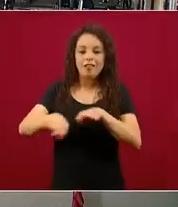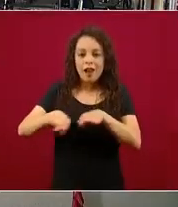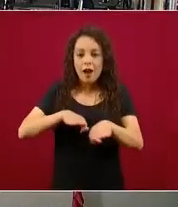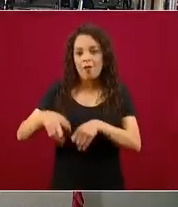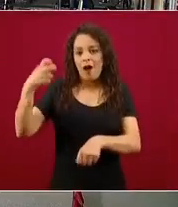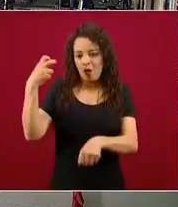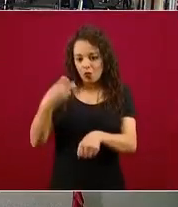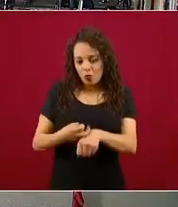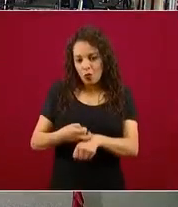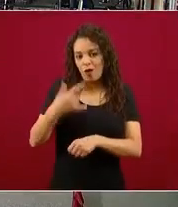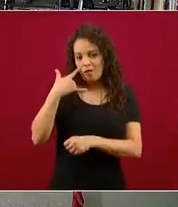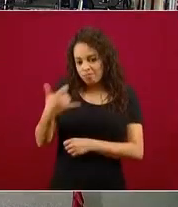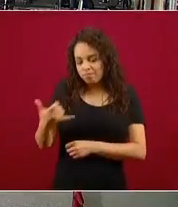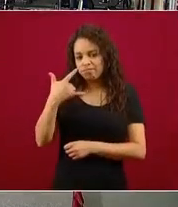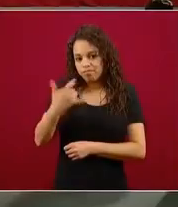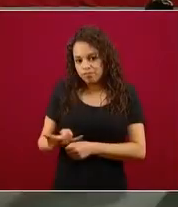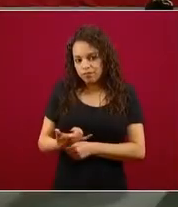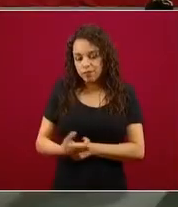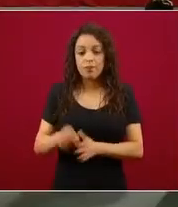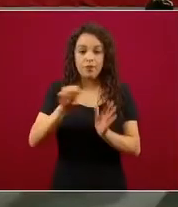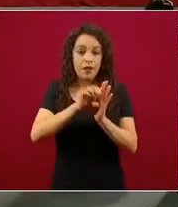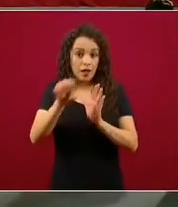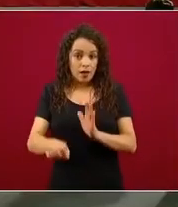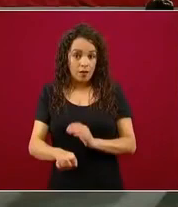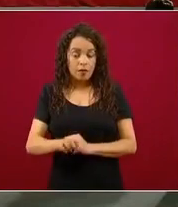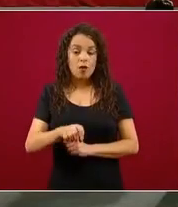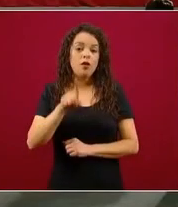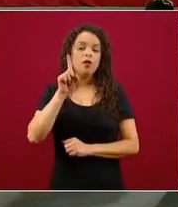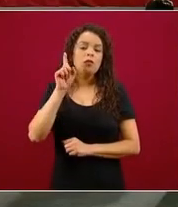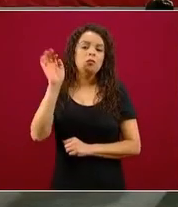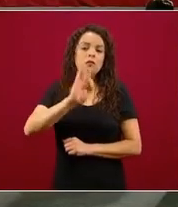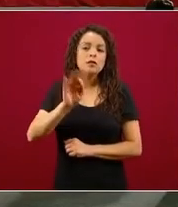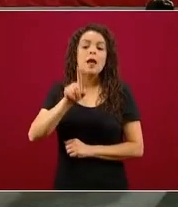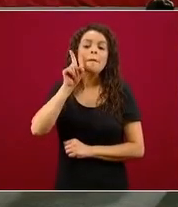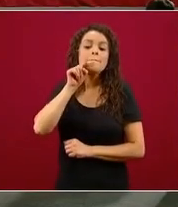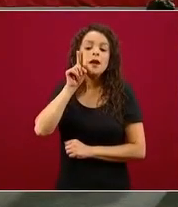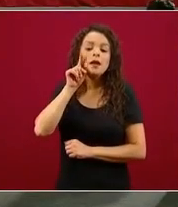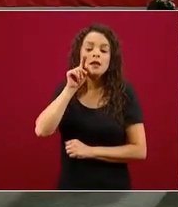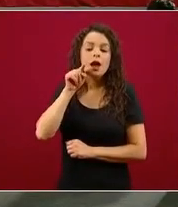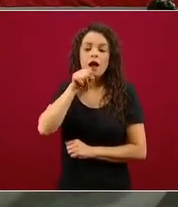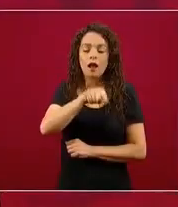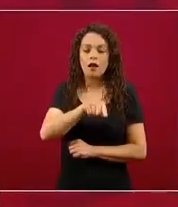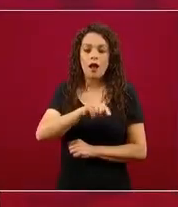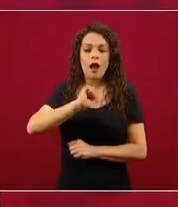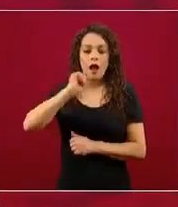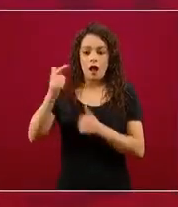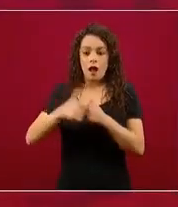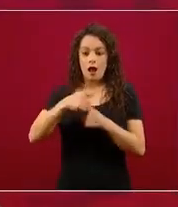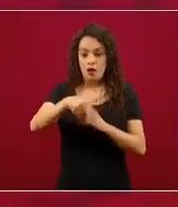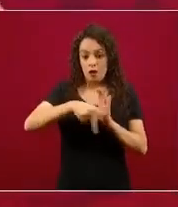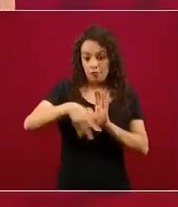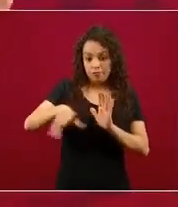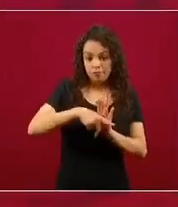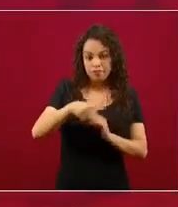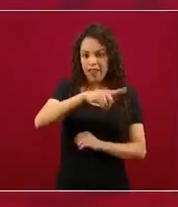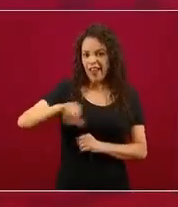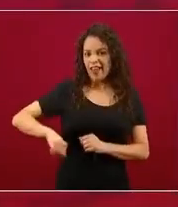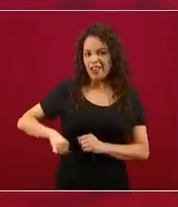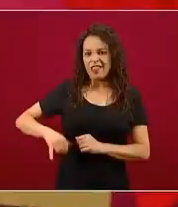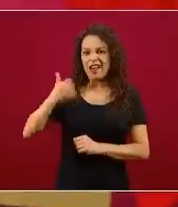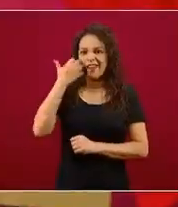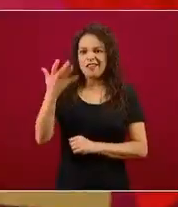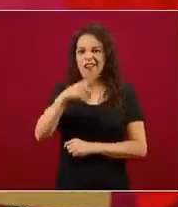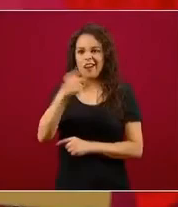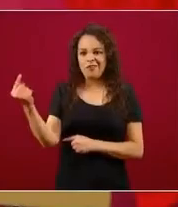si algún medio mañana está interesado en la discordia y no en la concordia, lo que va a sacar es… Del